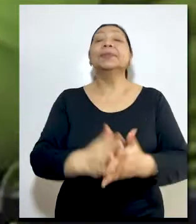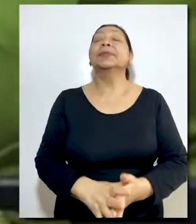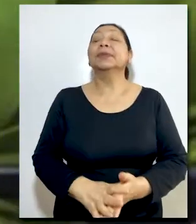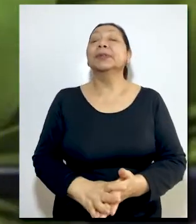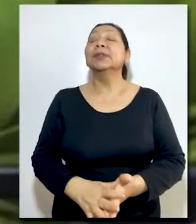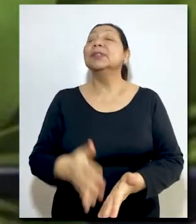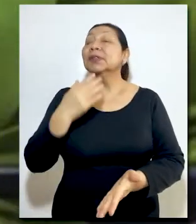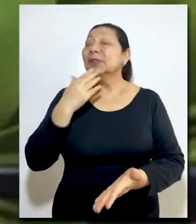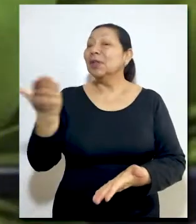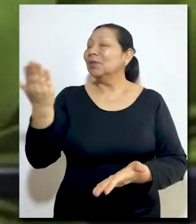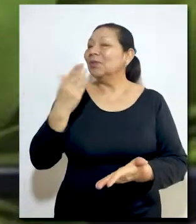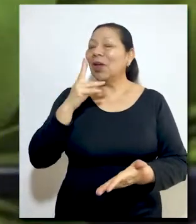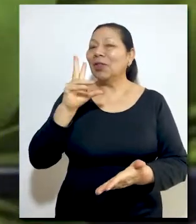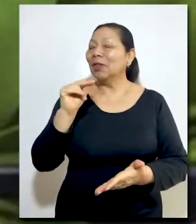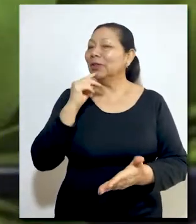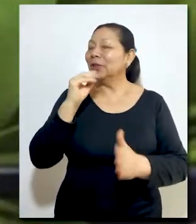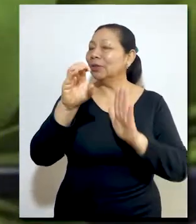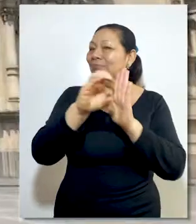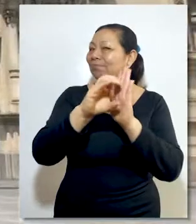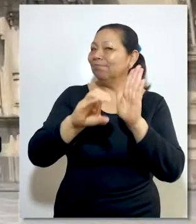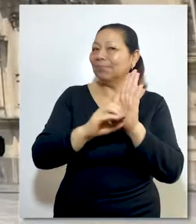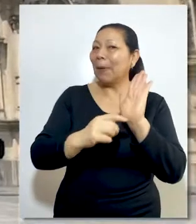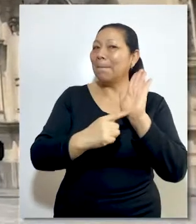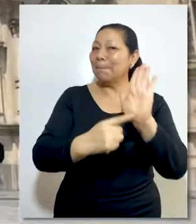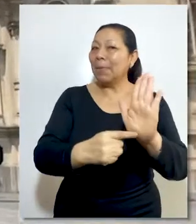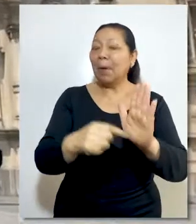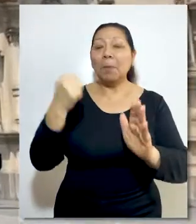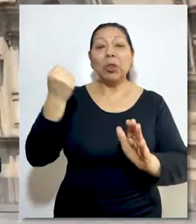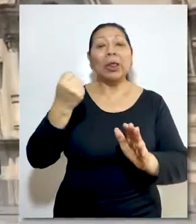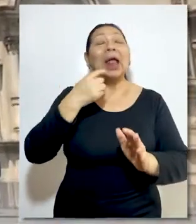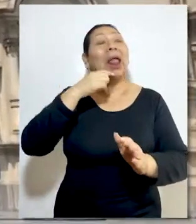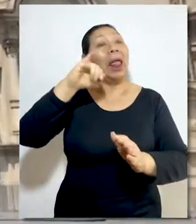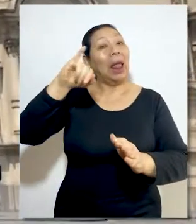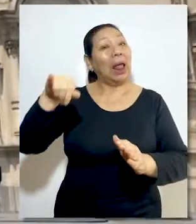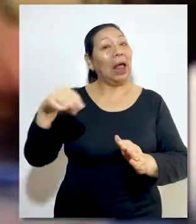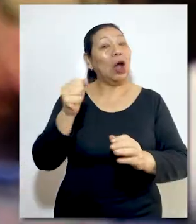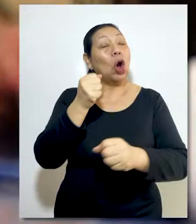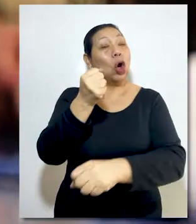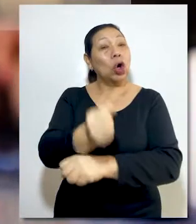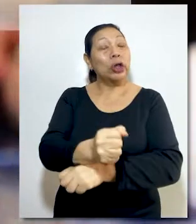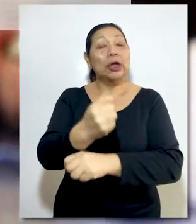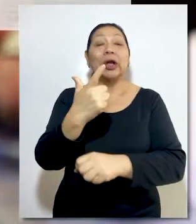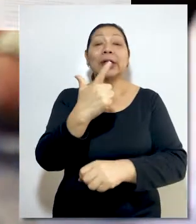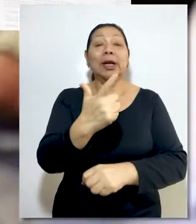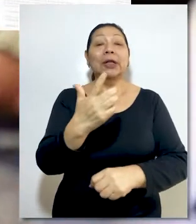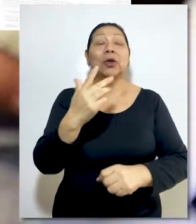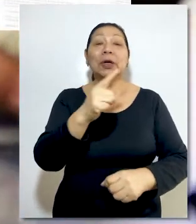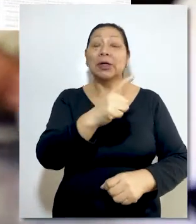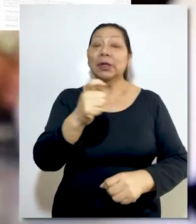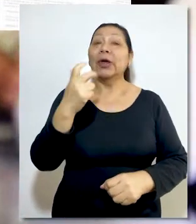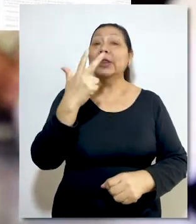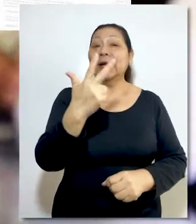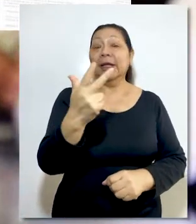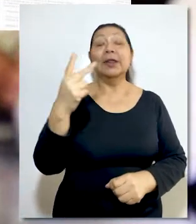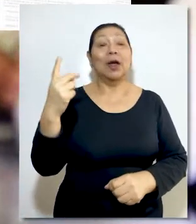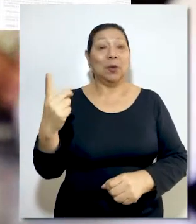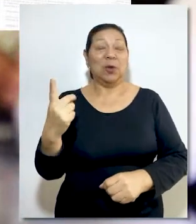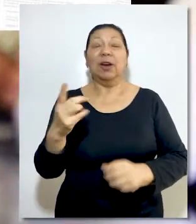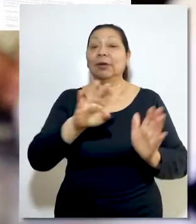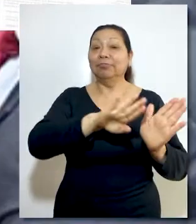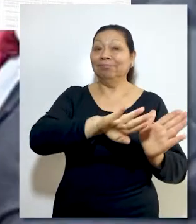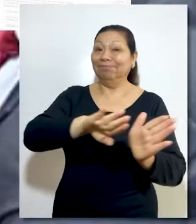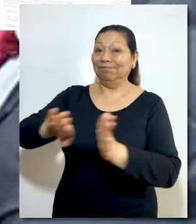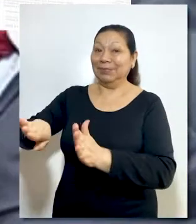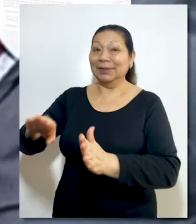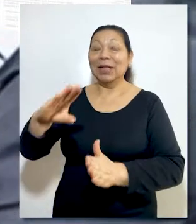La demanda de inconstitucionalidad presentada por el Poder Ejecutivo contra la Ley 3.1.131 que